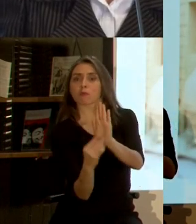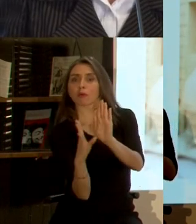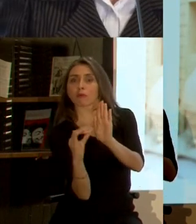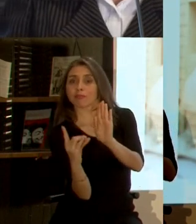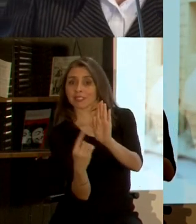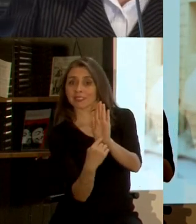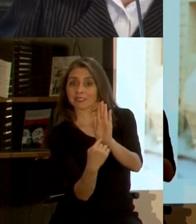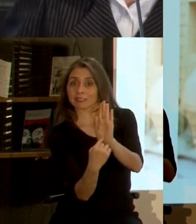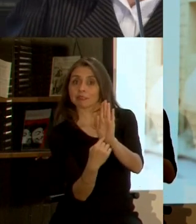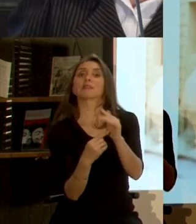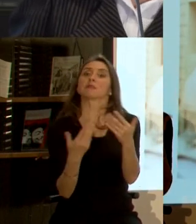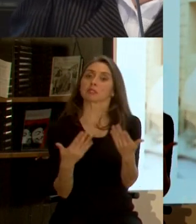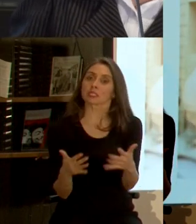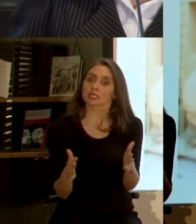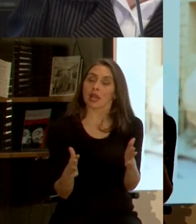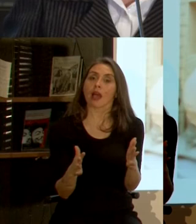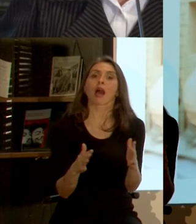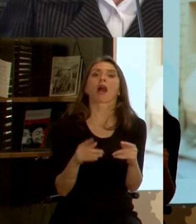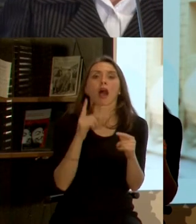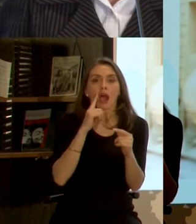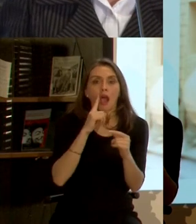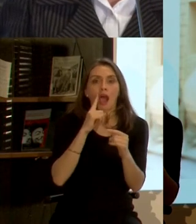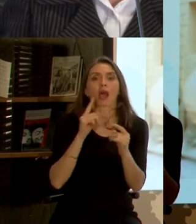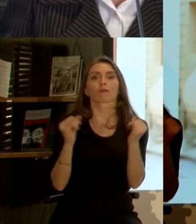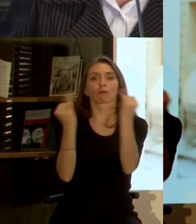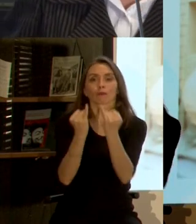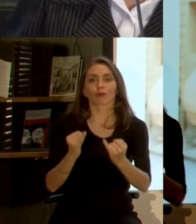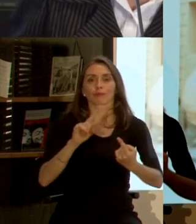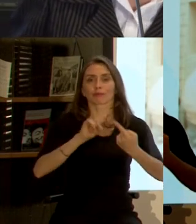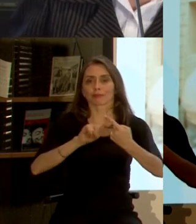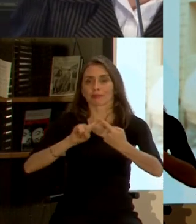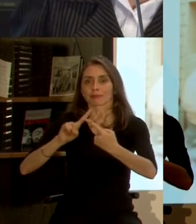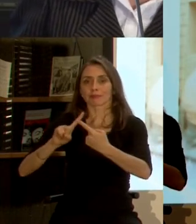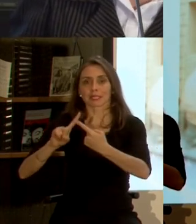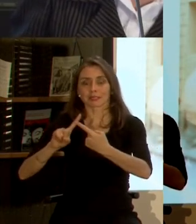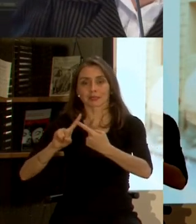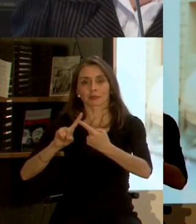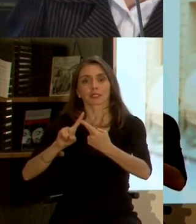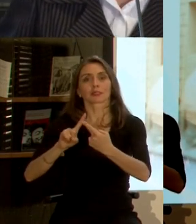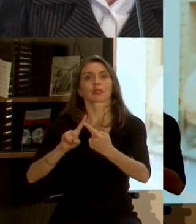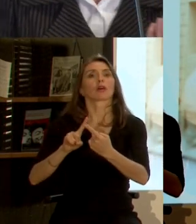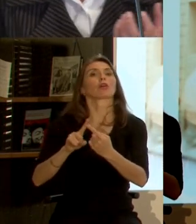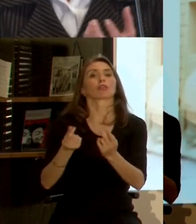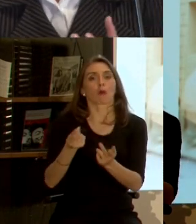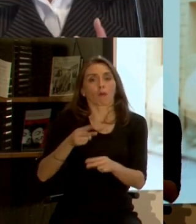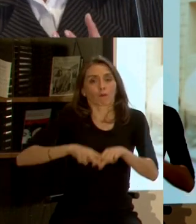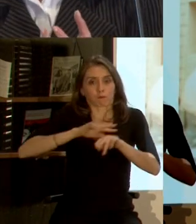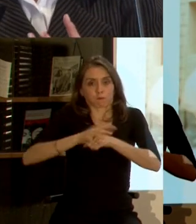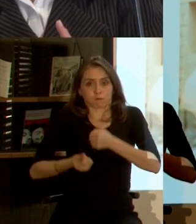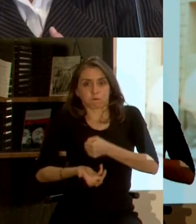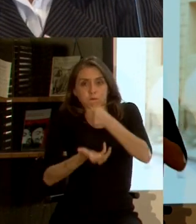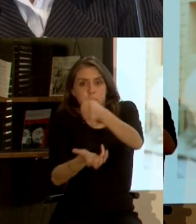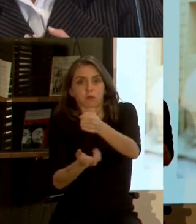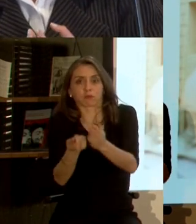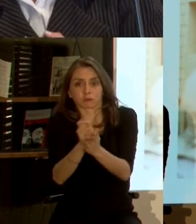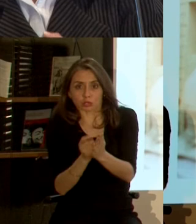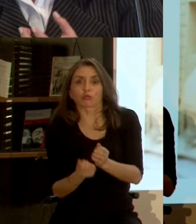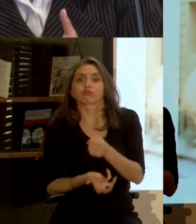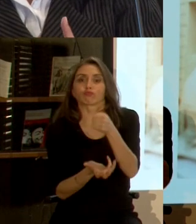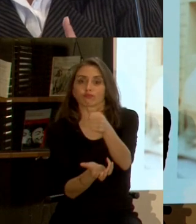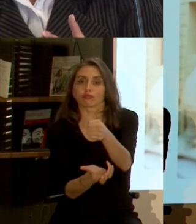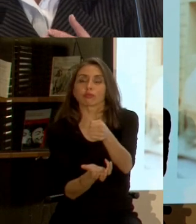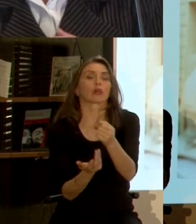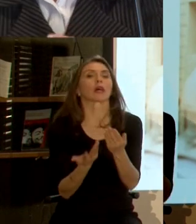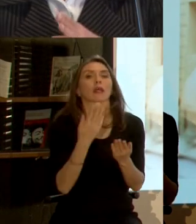están aplicando entonces ya a esquemas de participación tanto de presupuestación o en la definición